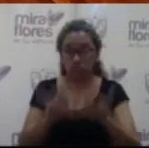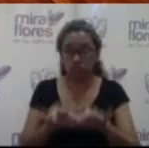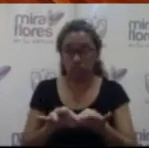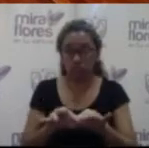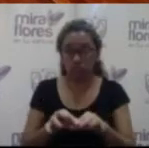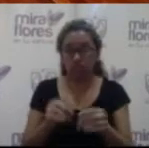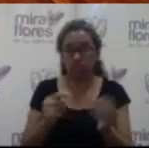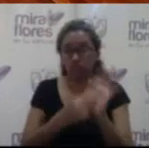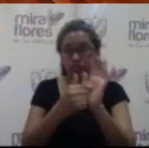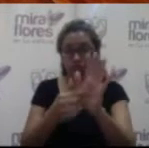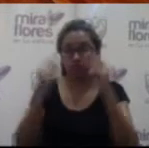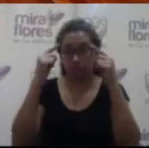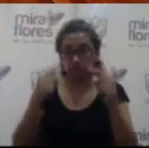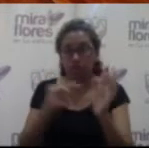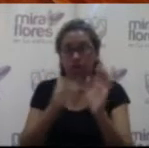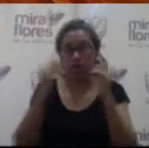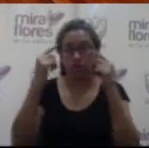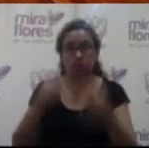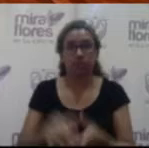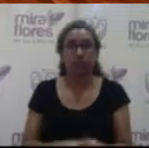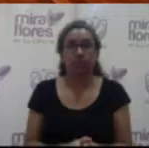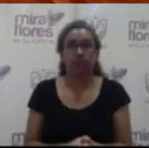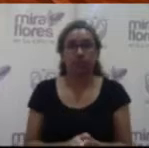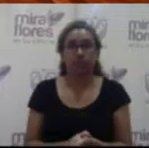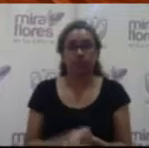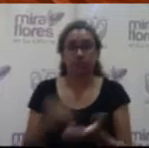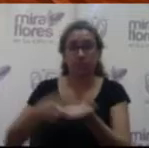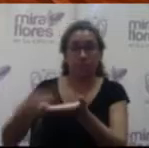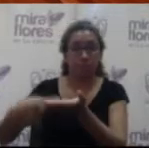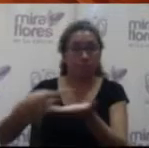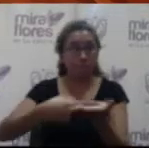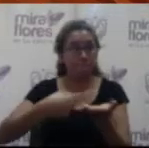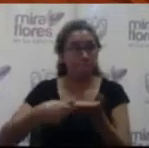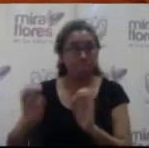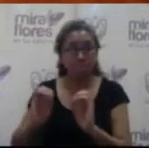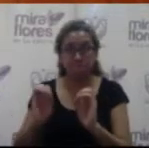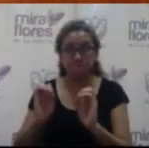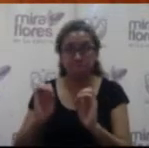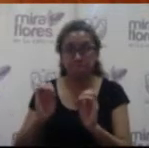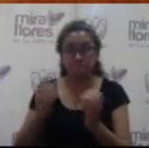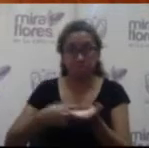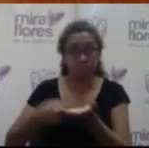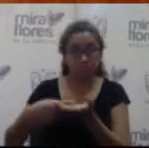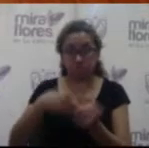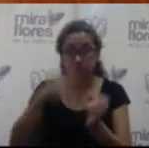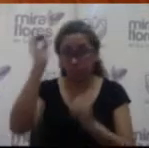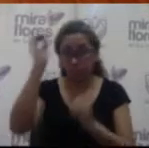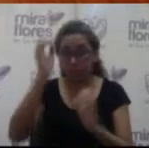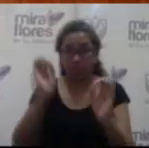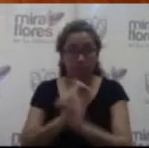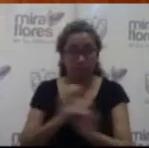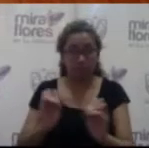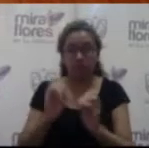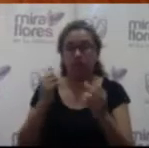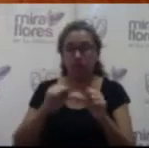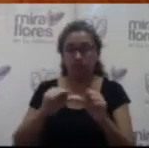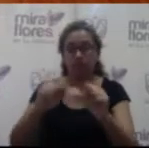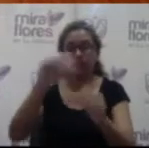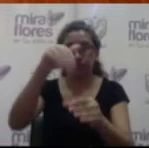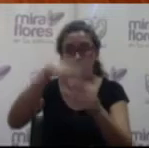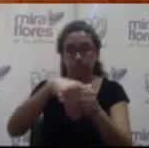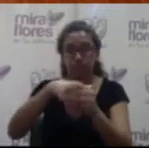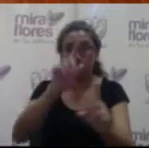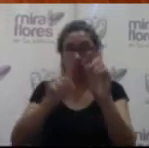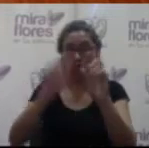parte integrante del presente acuerdo. El debate, no teniendo debate, procedemos al voto. Aquellos